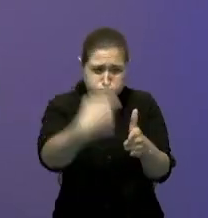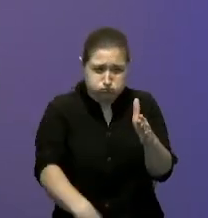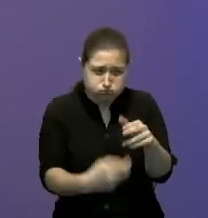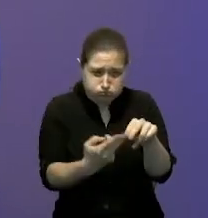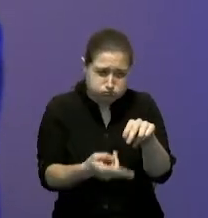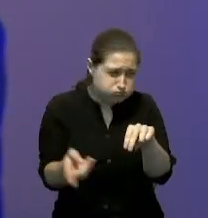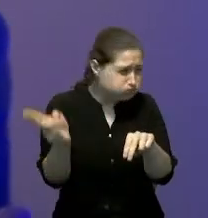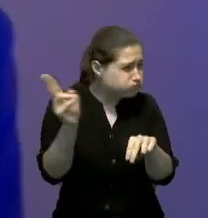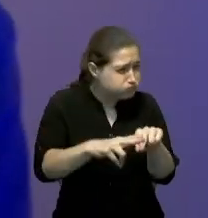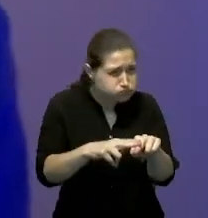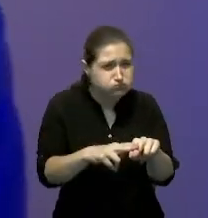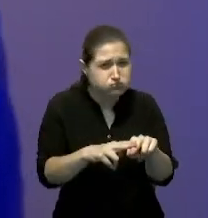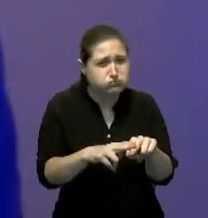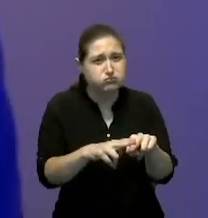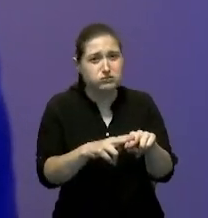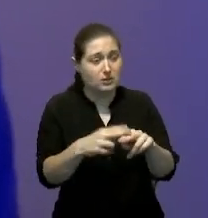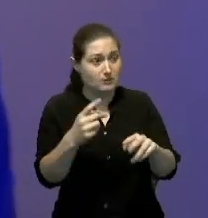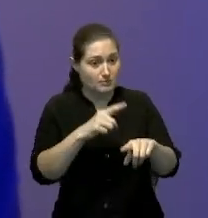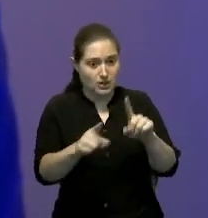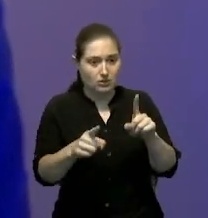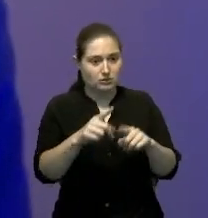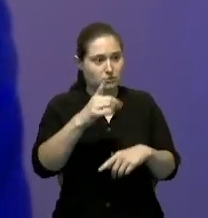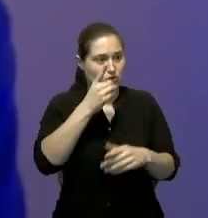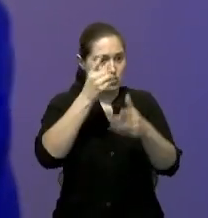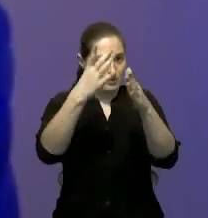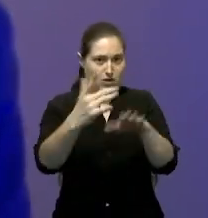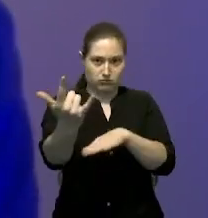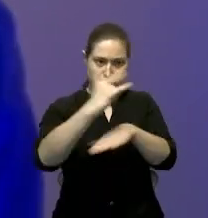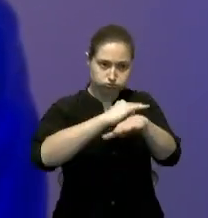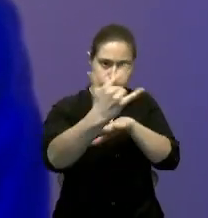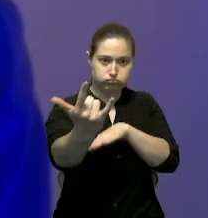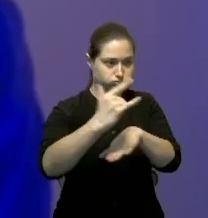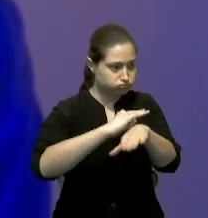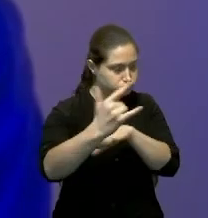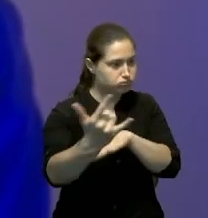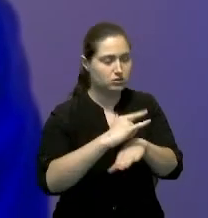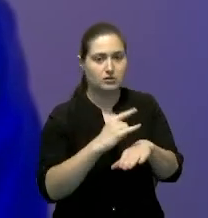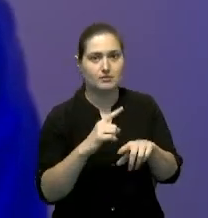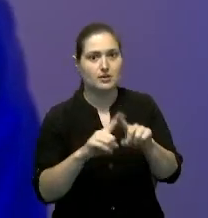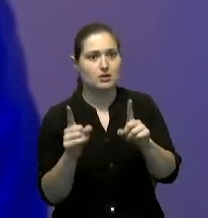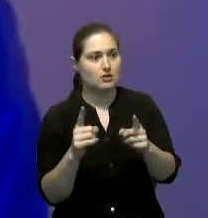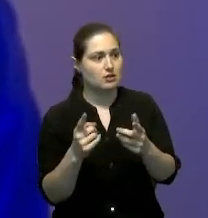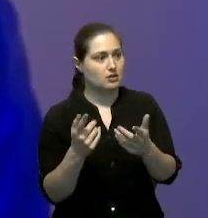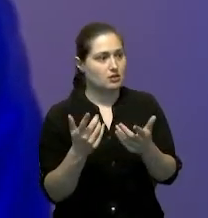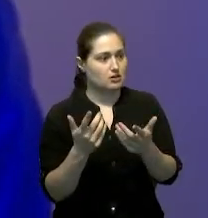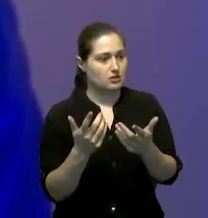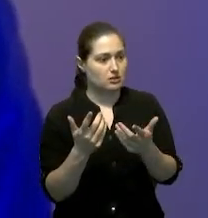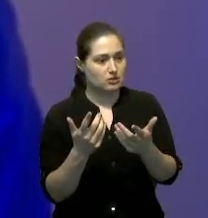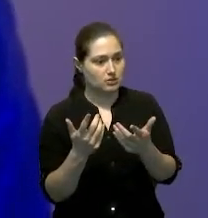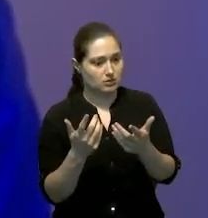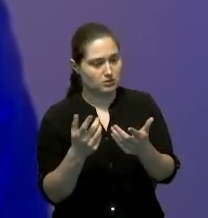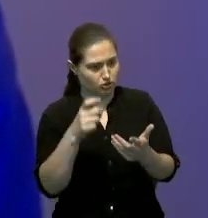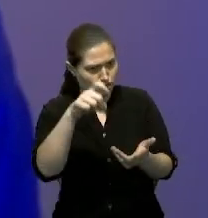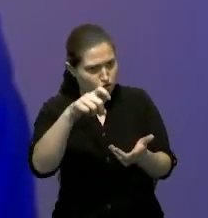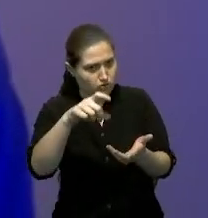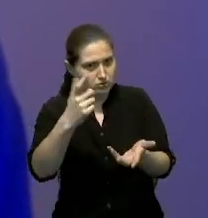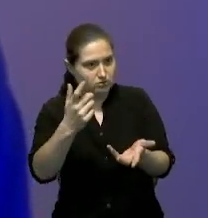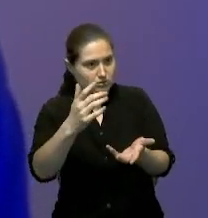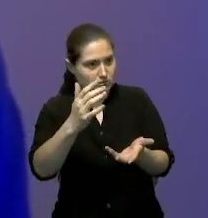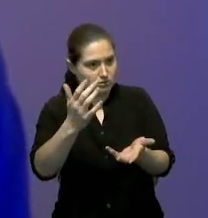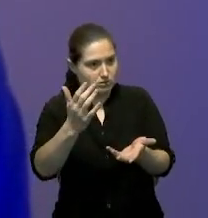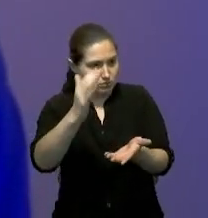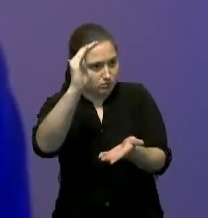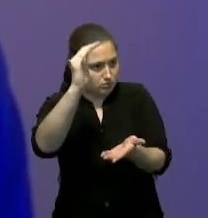navideña que viajan tantos dominicanos desde acá que no han querido ejecutarlo hay alguna posibilidad presionar a las